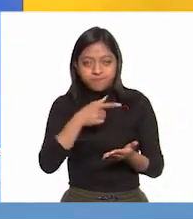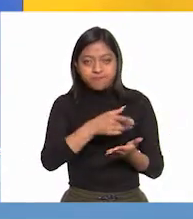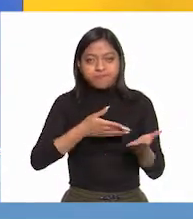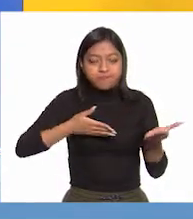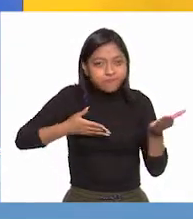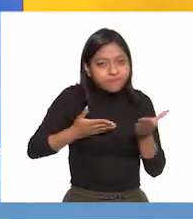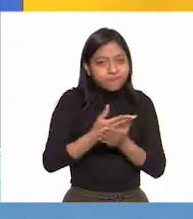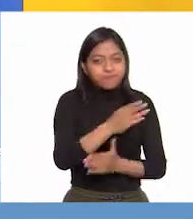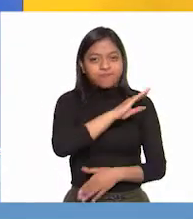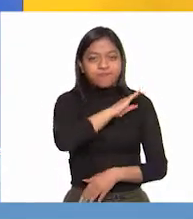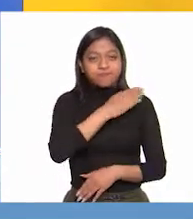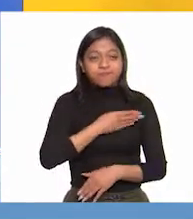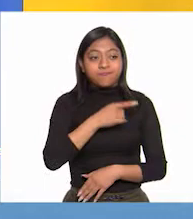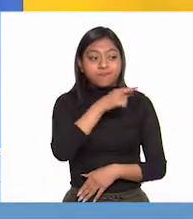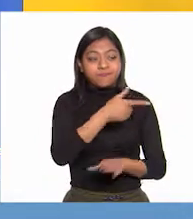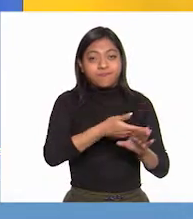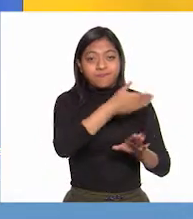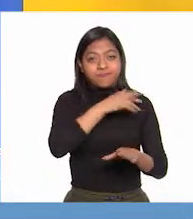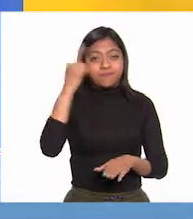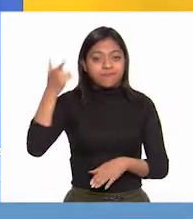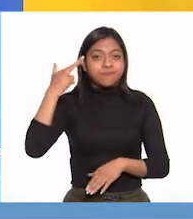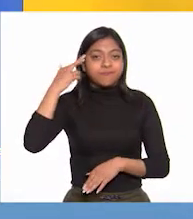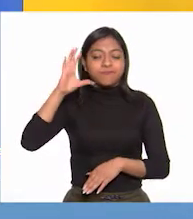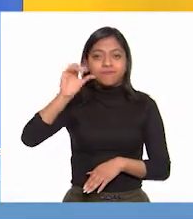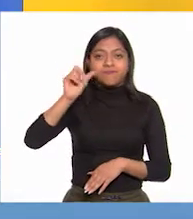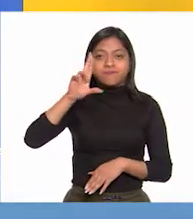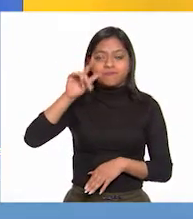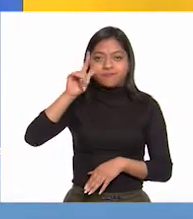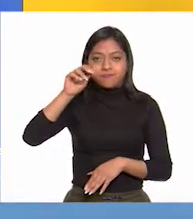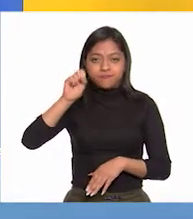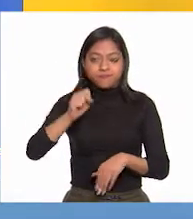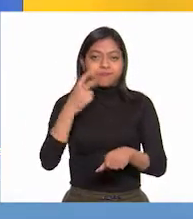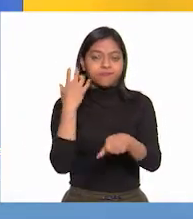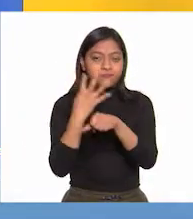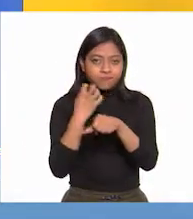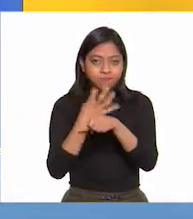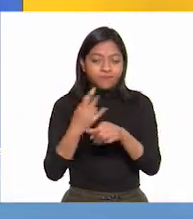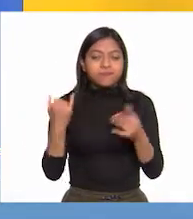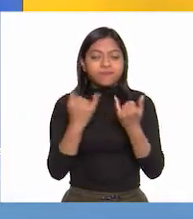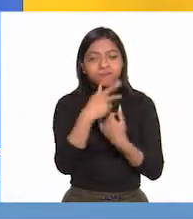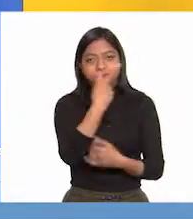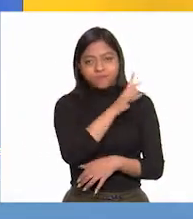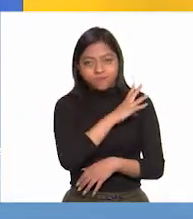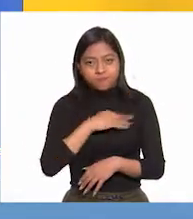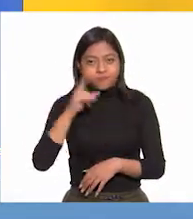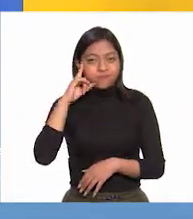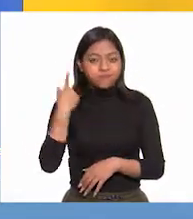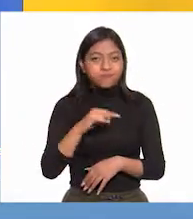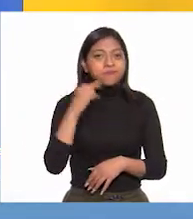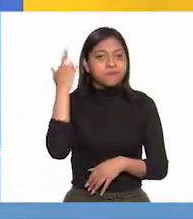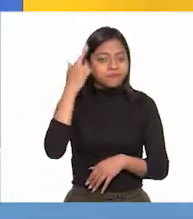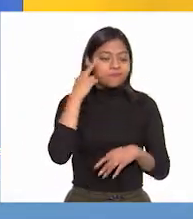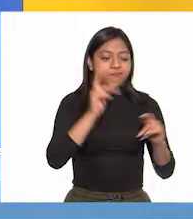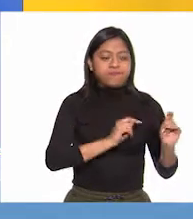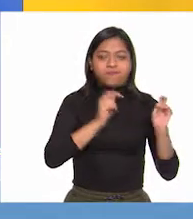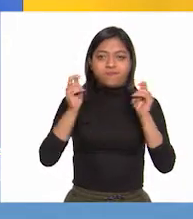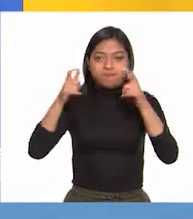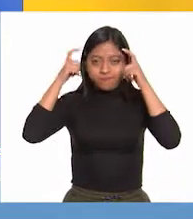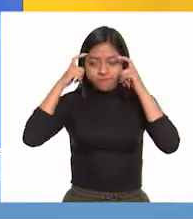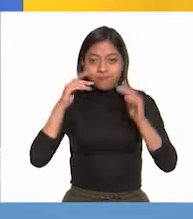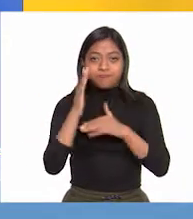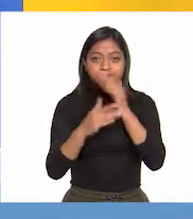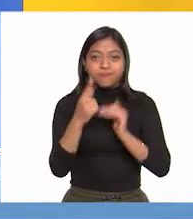obligando al rey Carlos IV y su hijo Fernando VII a abdicar a la corona española. En